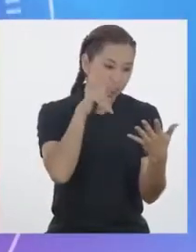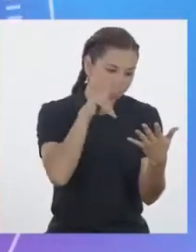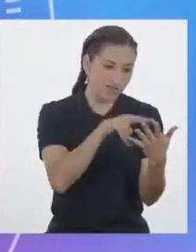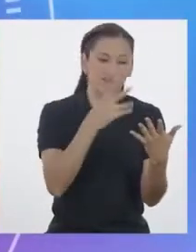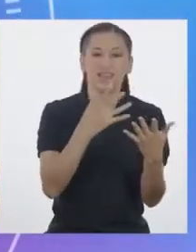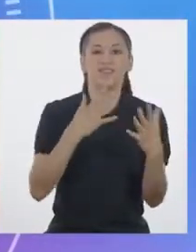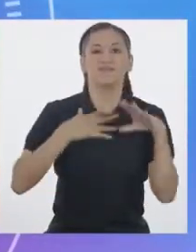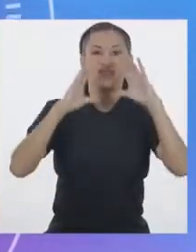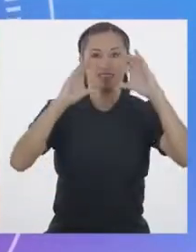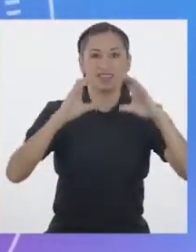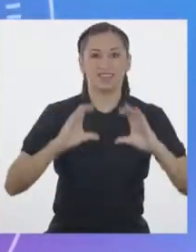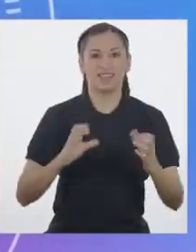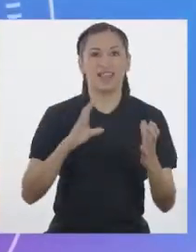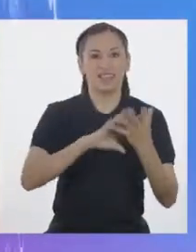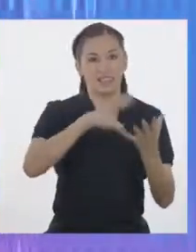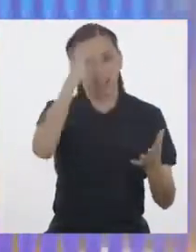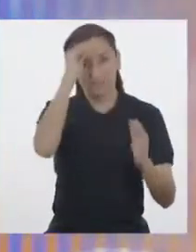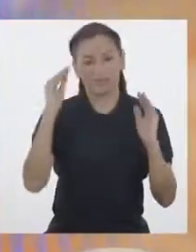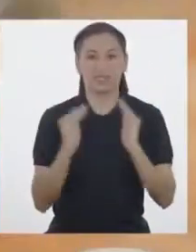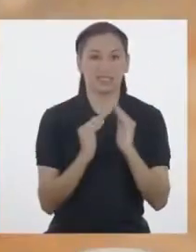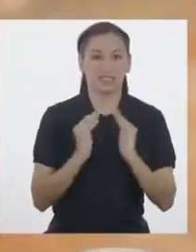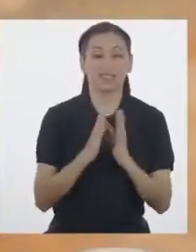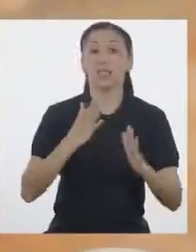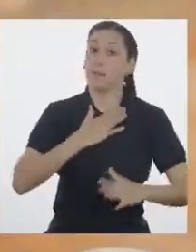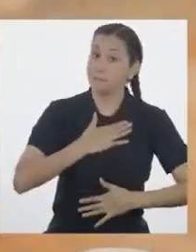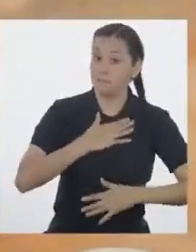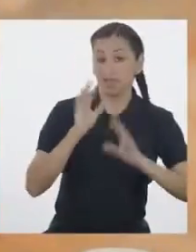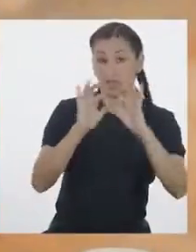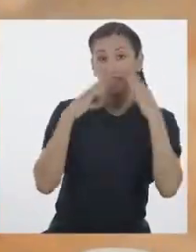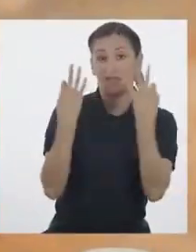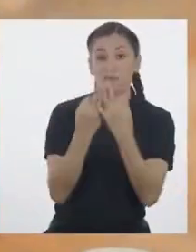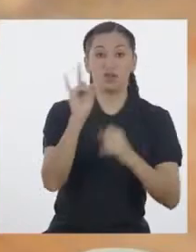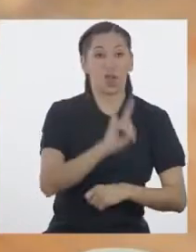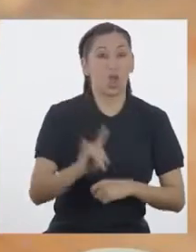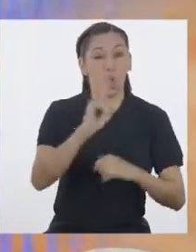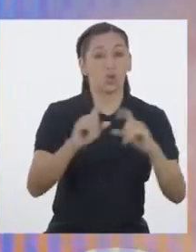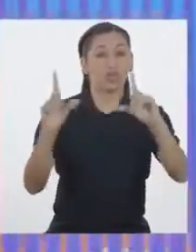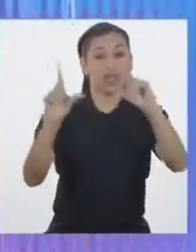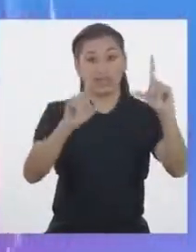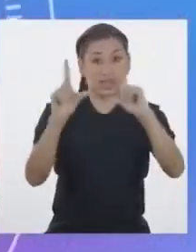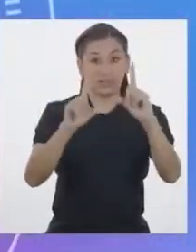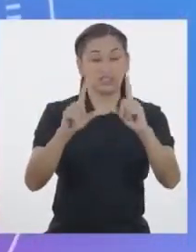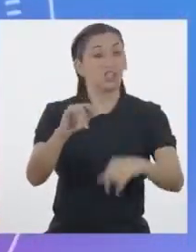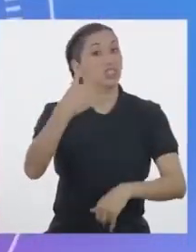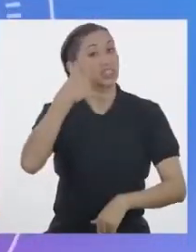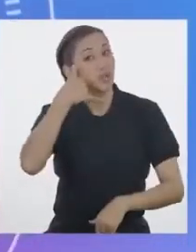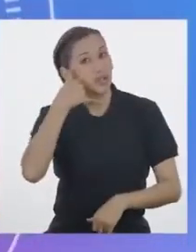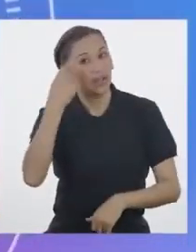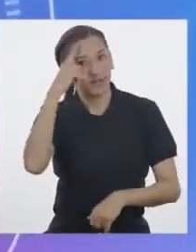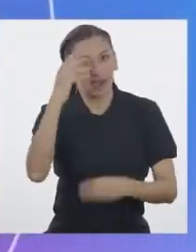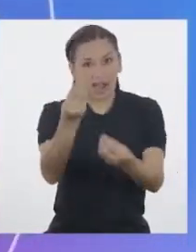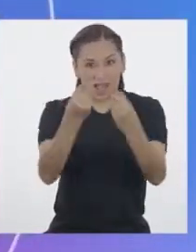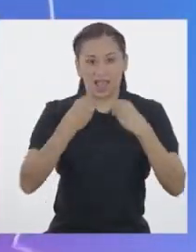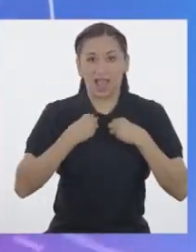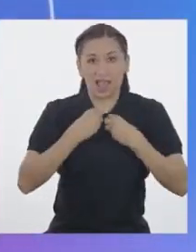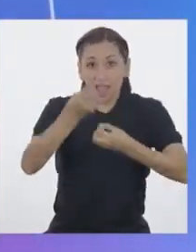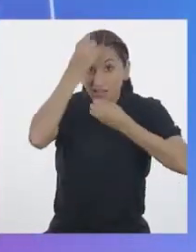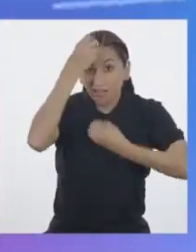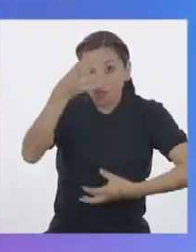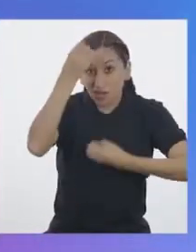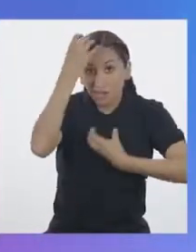clases de aprendo en casa. En mi familia, utilizamos la televisión y el celular para informarnos.